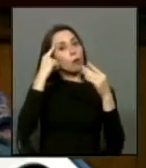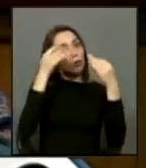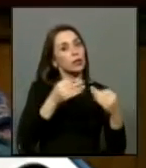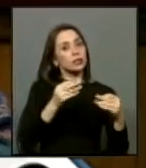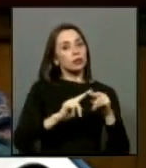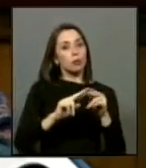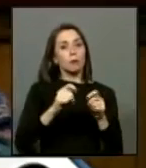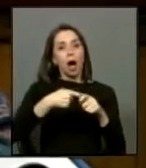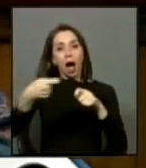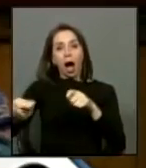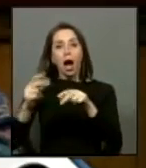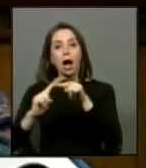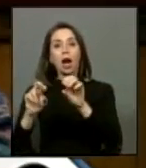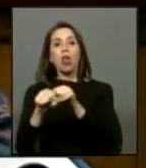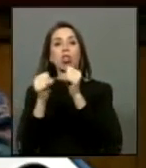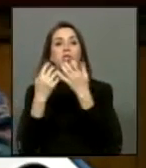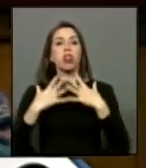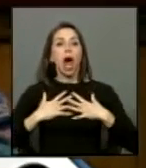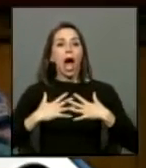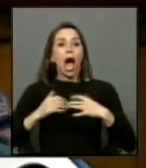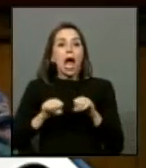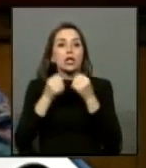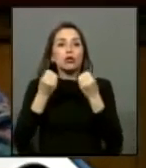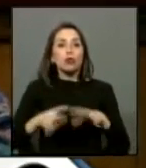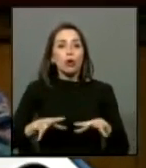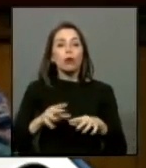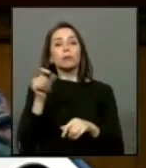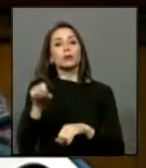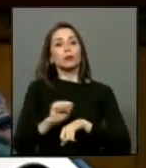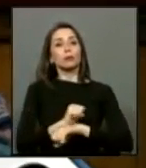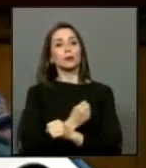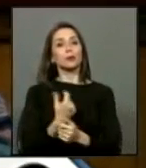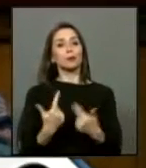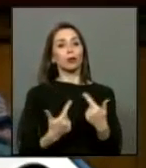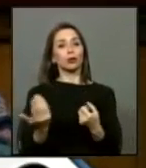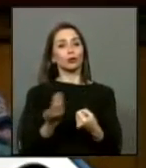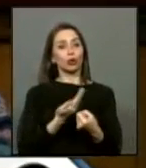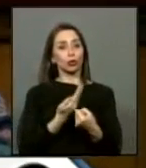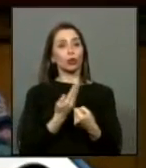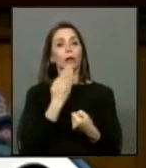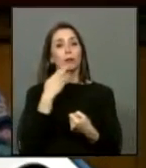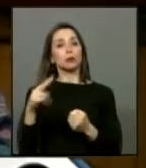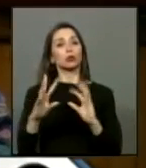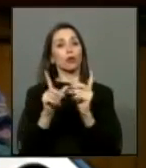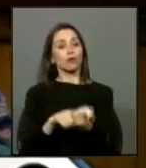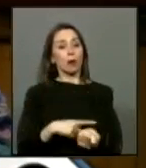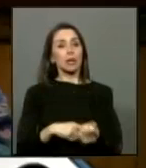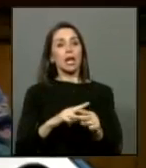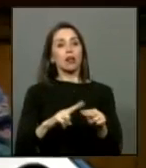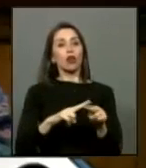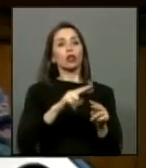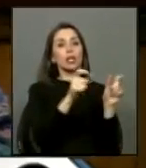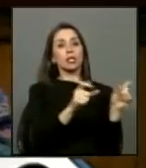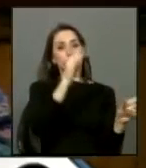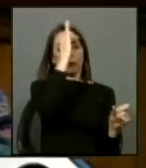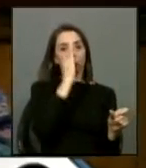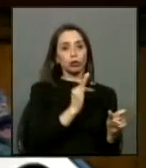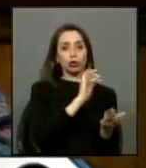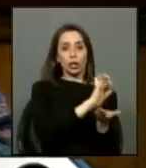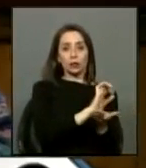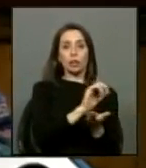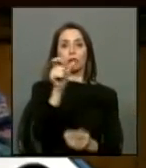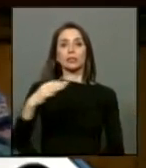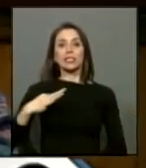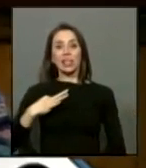tendientes a resarcir el daño provocado a las víctimas de prisión política y tortura y a sus familias por actos cometidos por agentes del Estado y por civiles